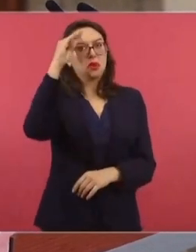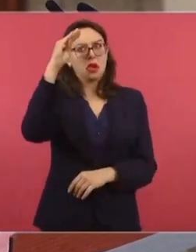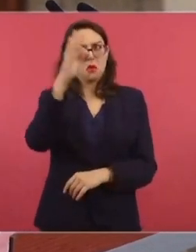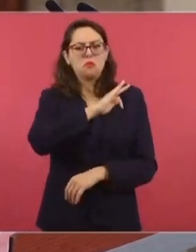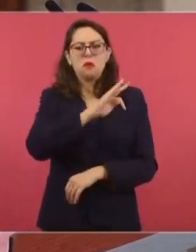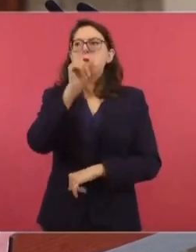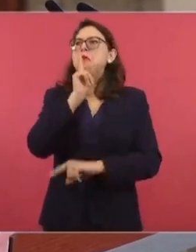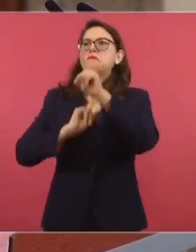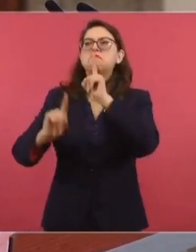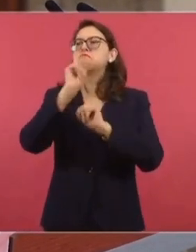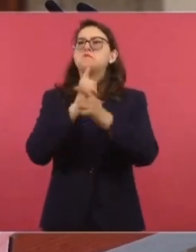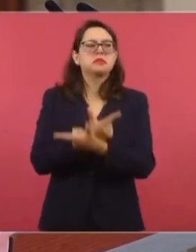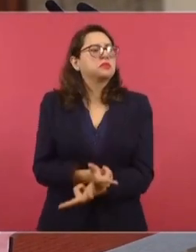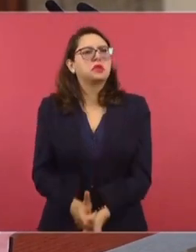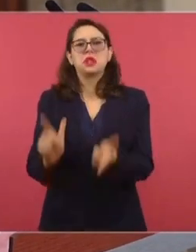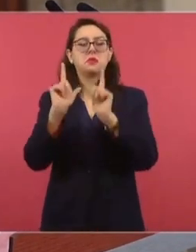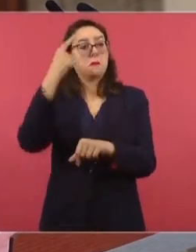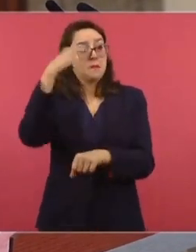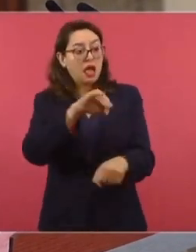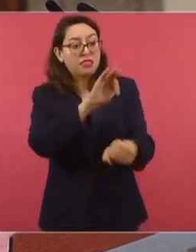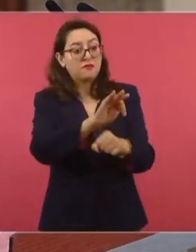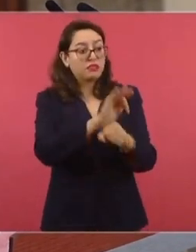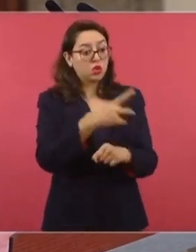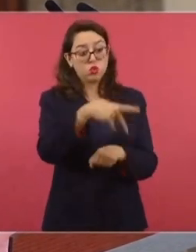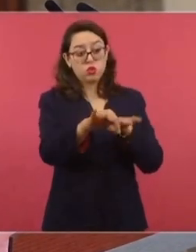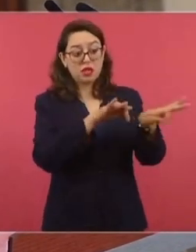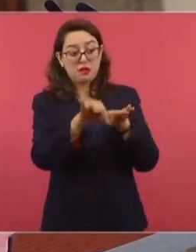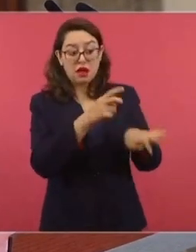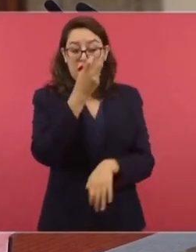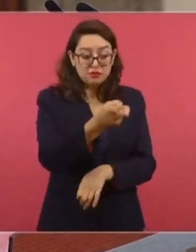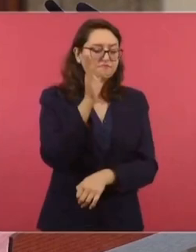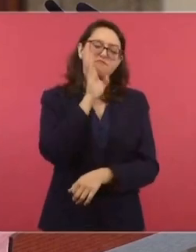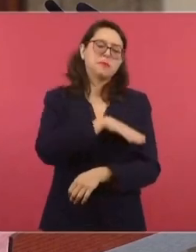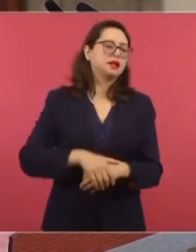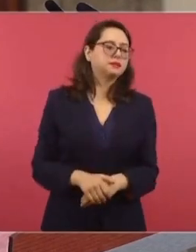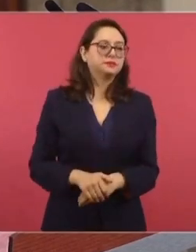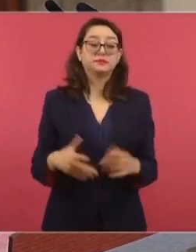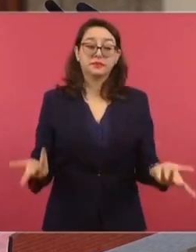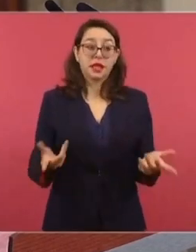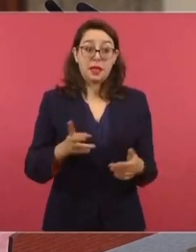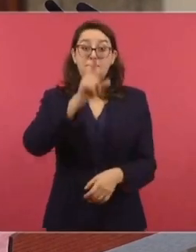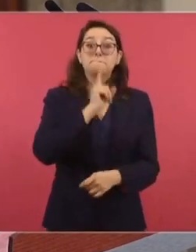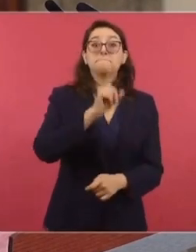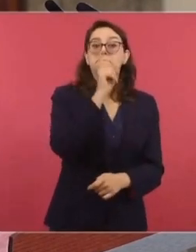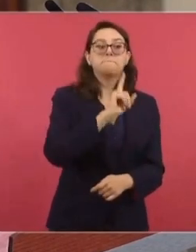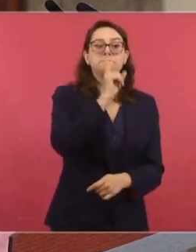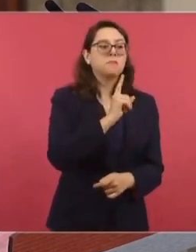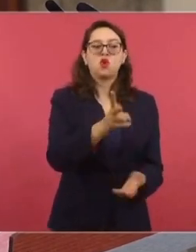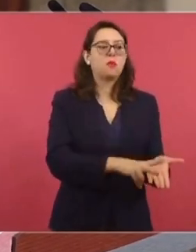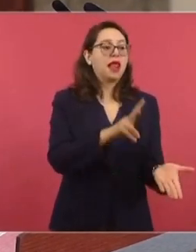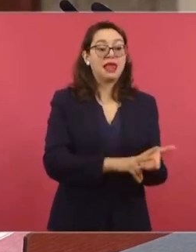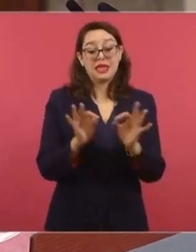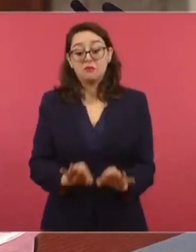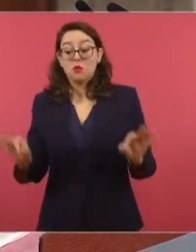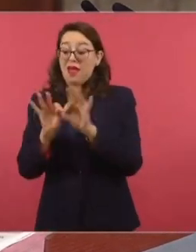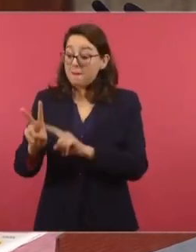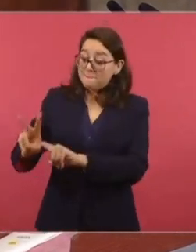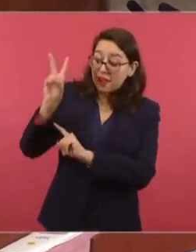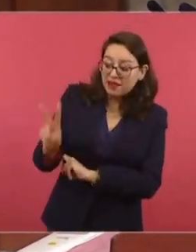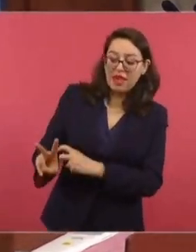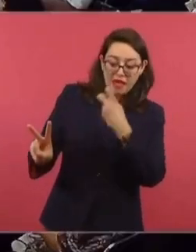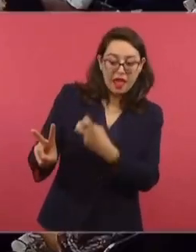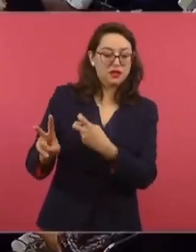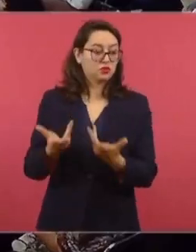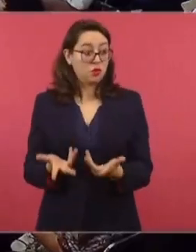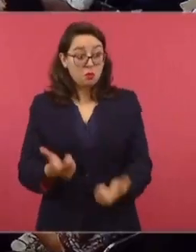a los medios, que la mentira jamás podrá prevalecer por encima de la verdad y que lo más importante en la vida no es ni el poder ni el dinero,